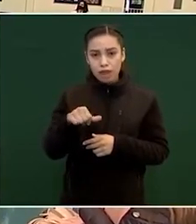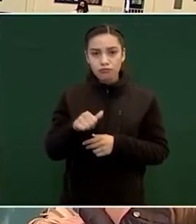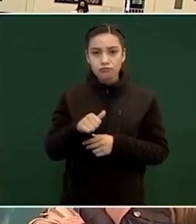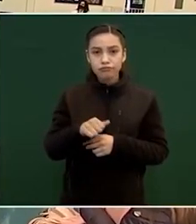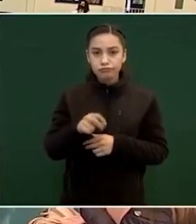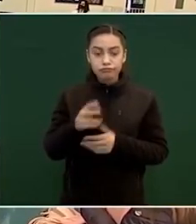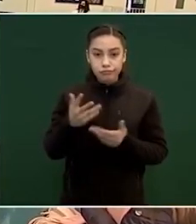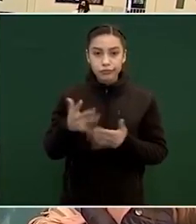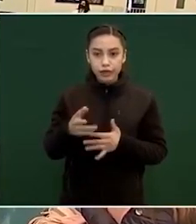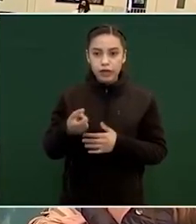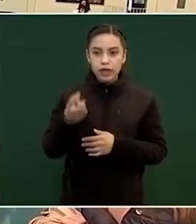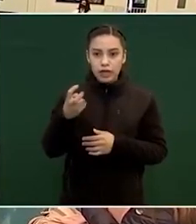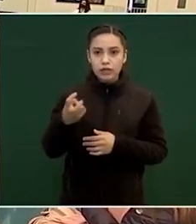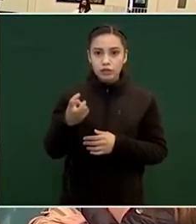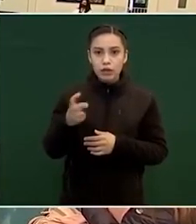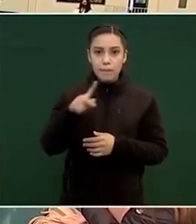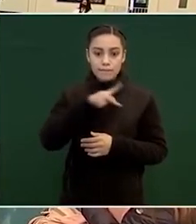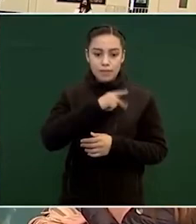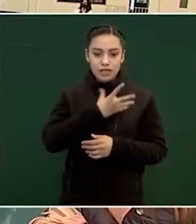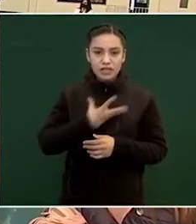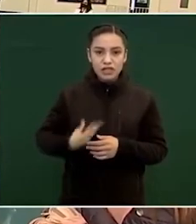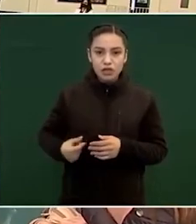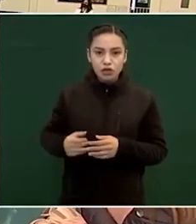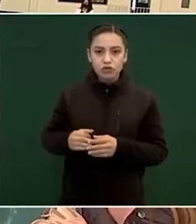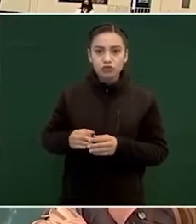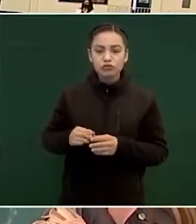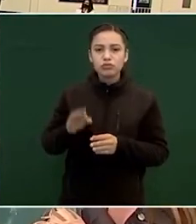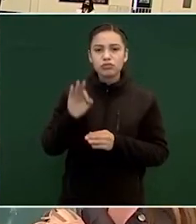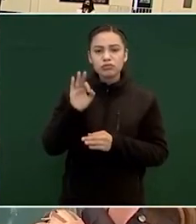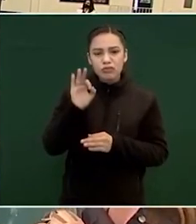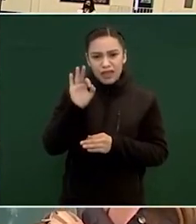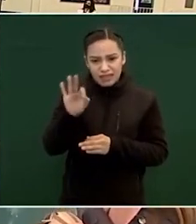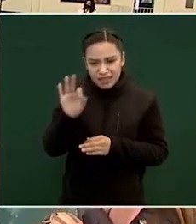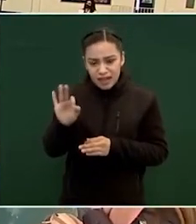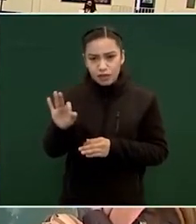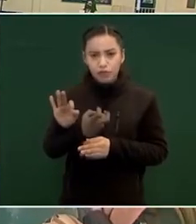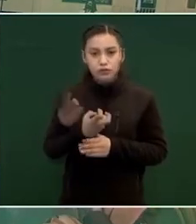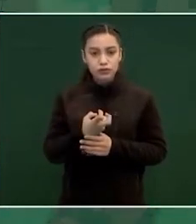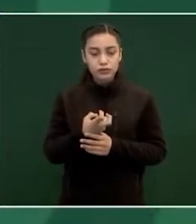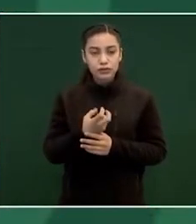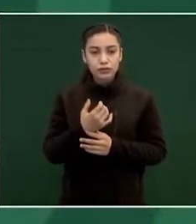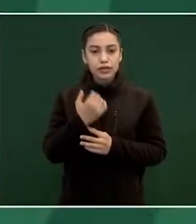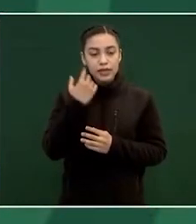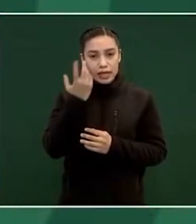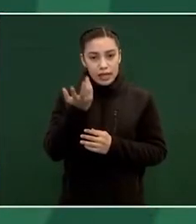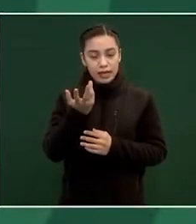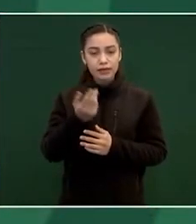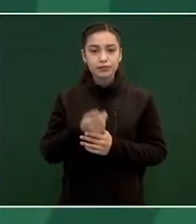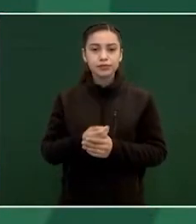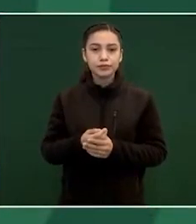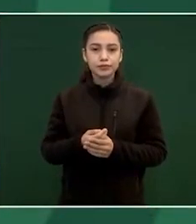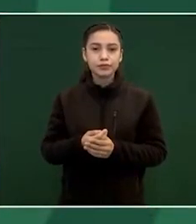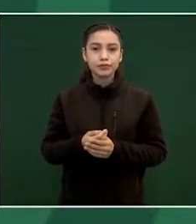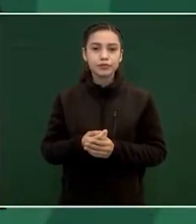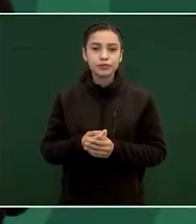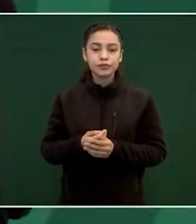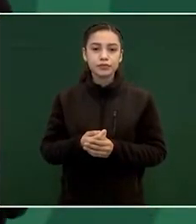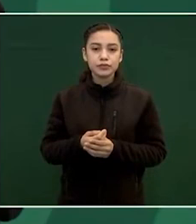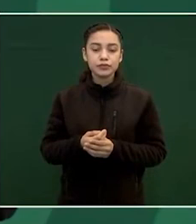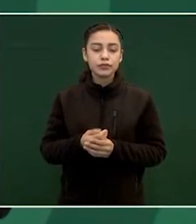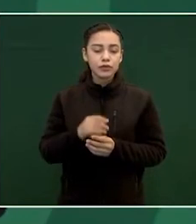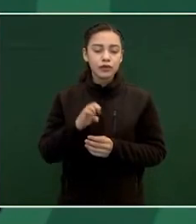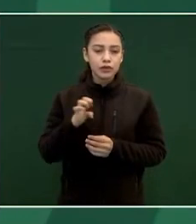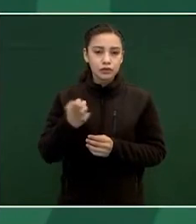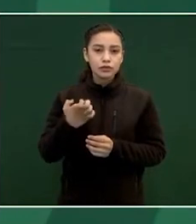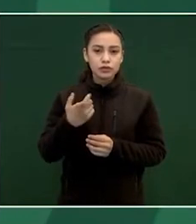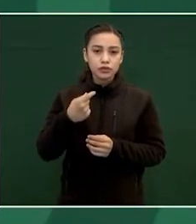a mis hijos pero no no es a mis hijos es a mí ahora sí que este tomo nota